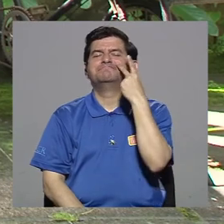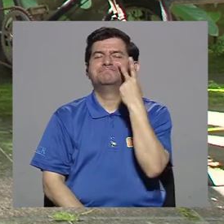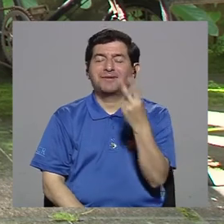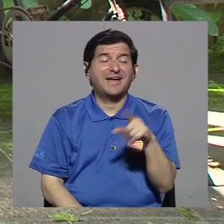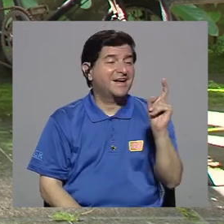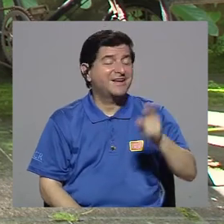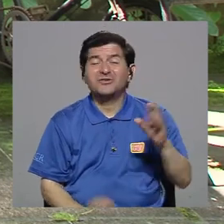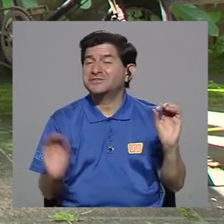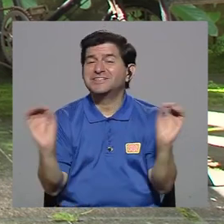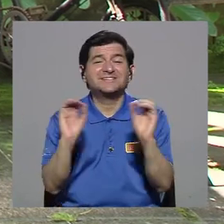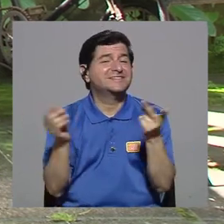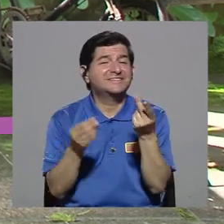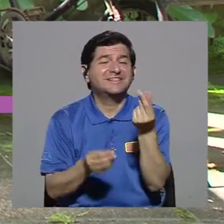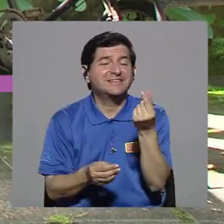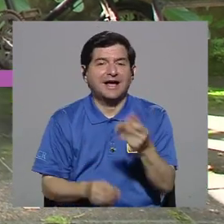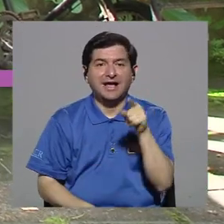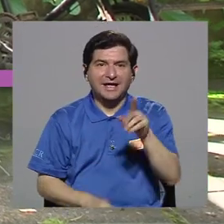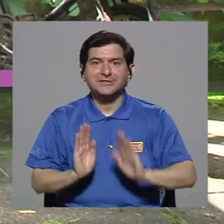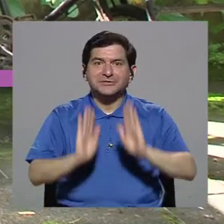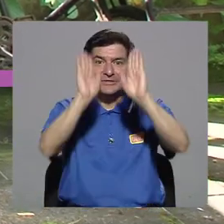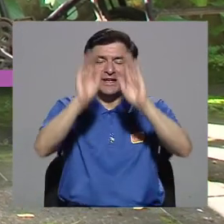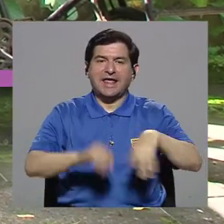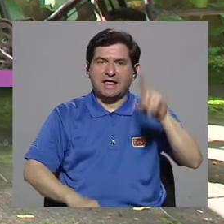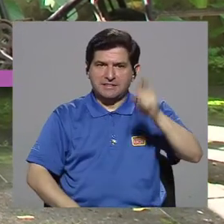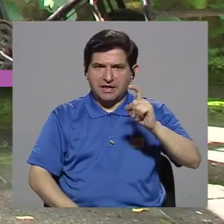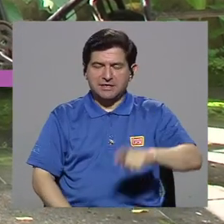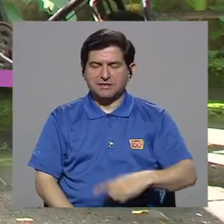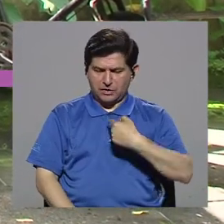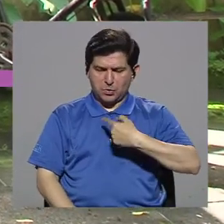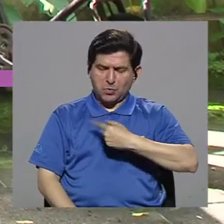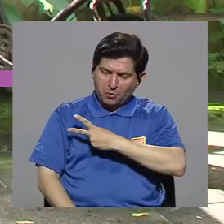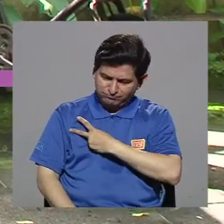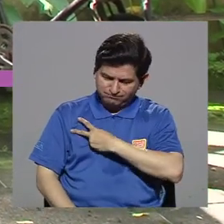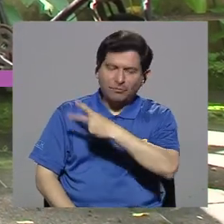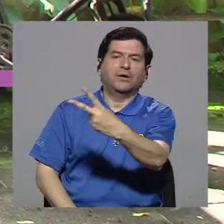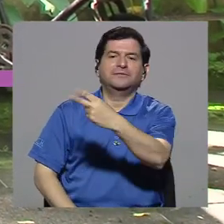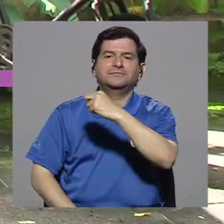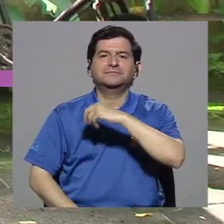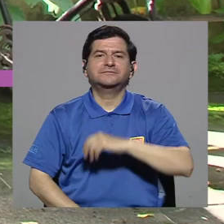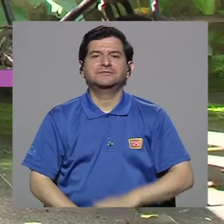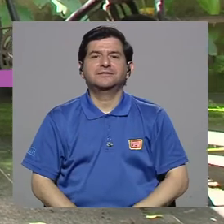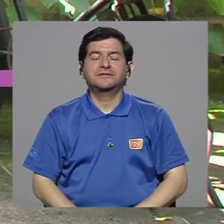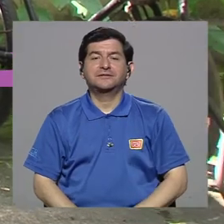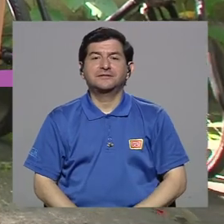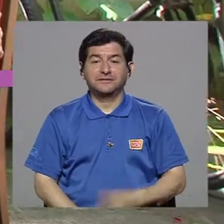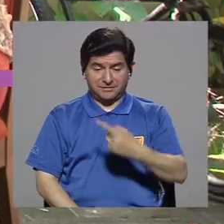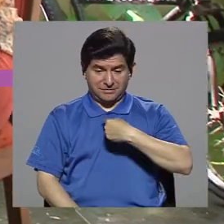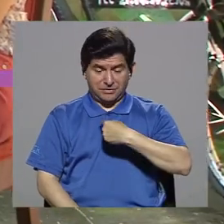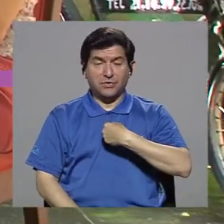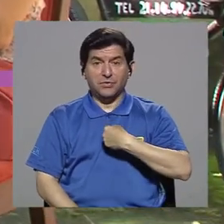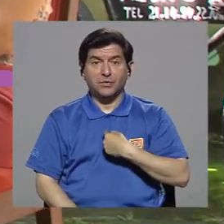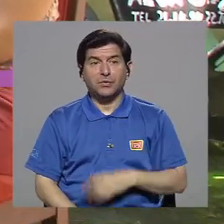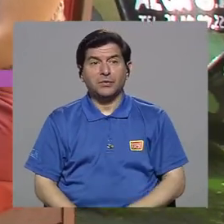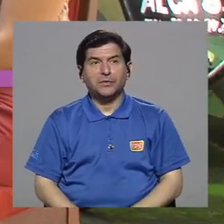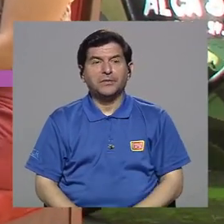Mire, no se necesita dinero, eso es lo maravilloso. Lo que se necesita es disposición y comprar,